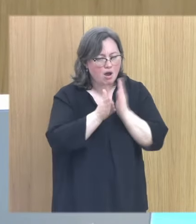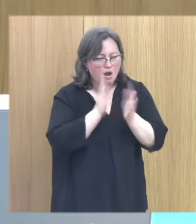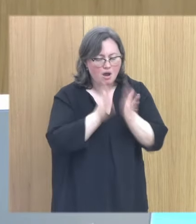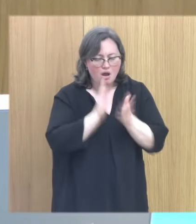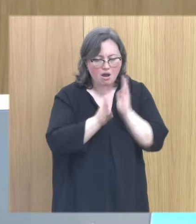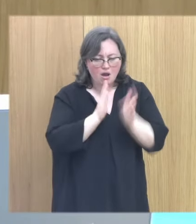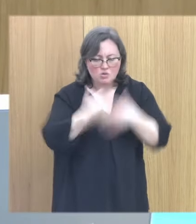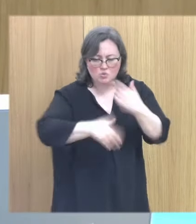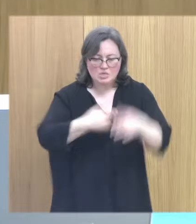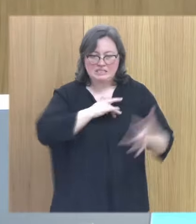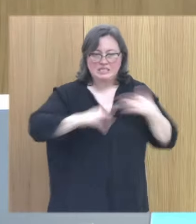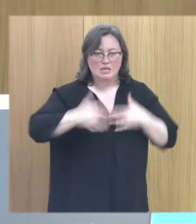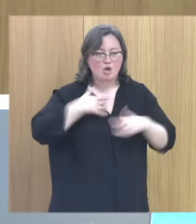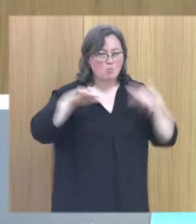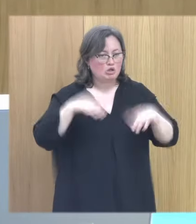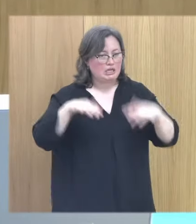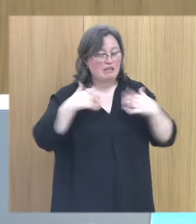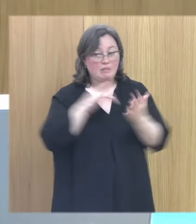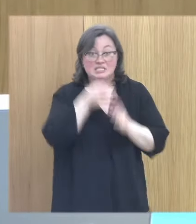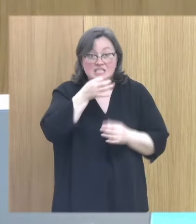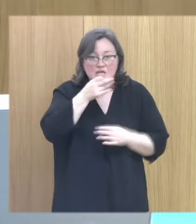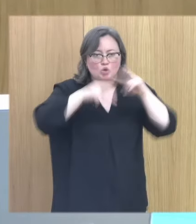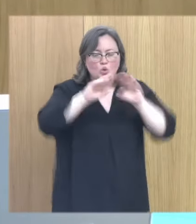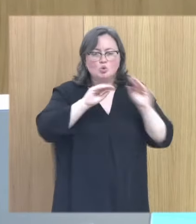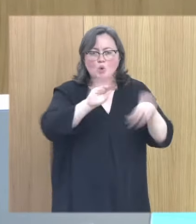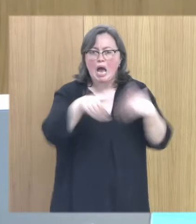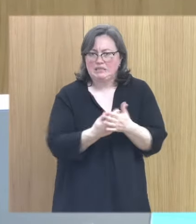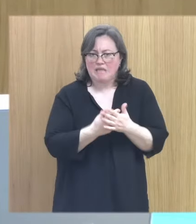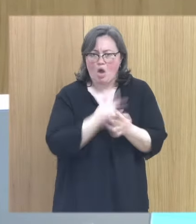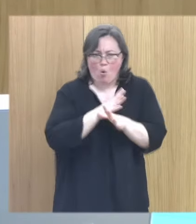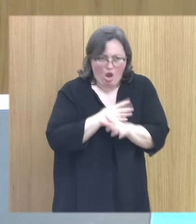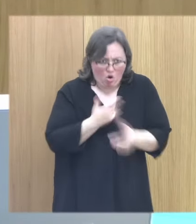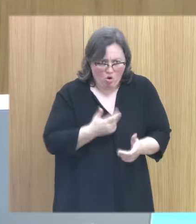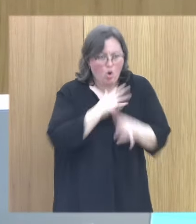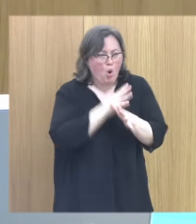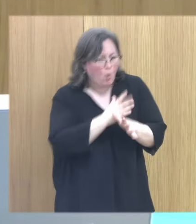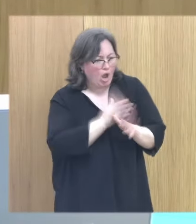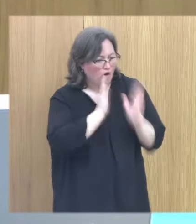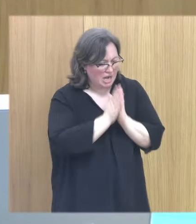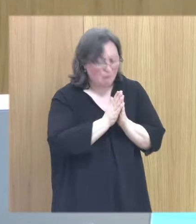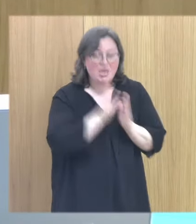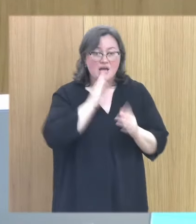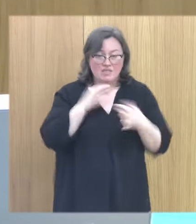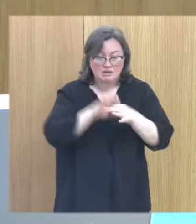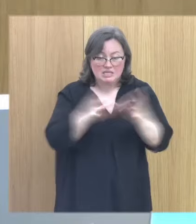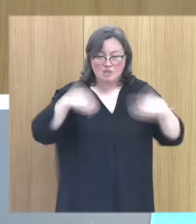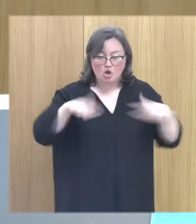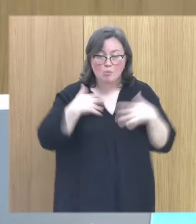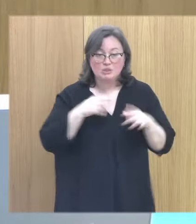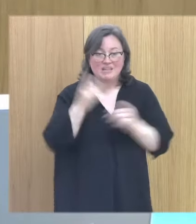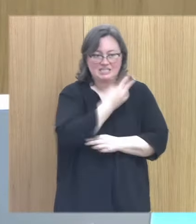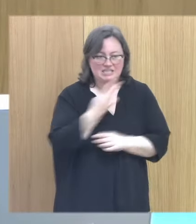terapia sensorial motriz esa narrativa integradora que has construido a través del juego entonces entre el juego la terapia sensorial motriz y el MDR yo son los tres